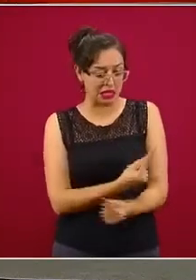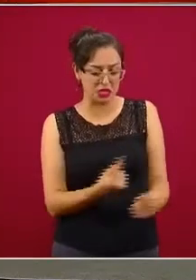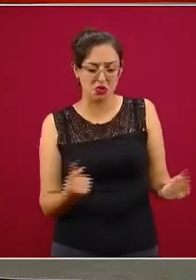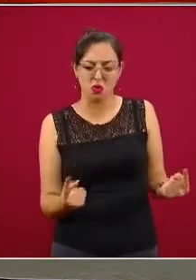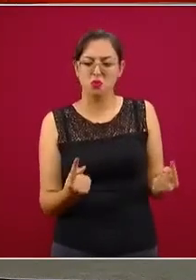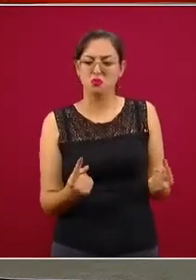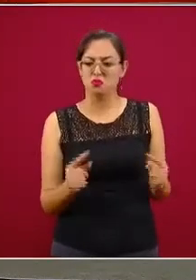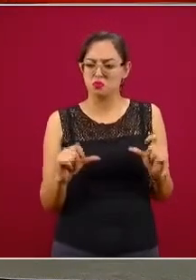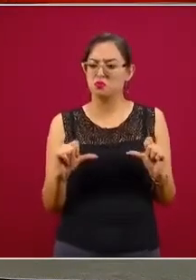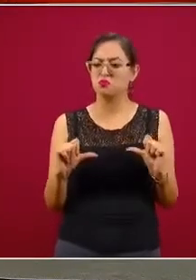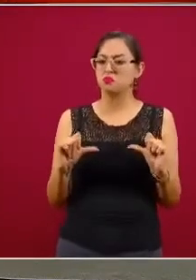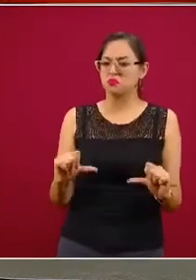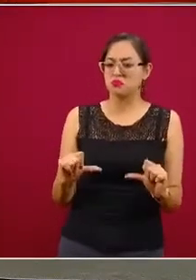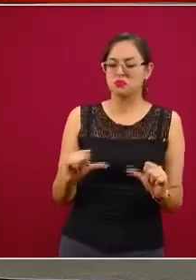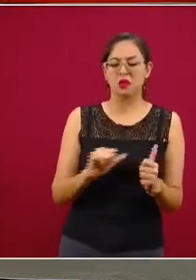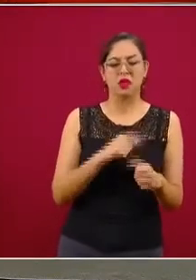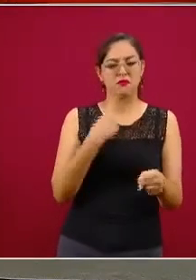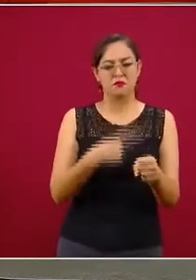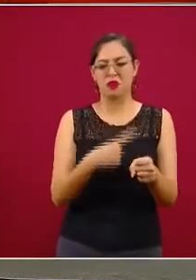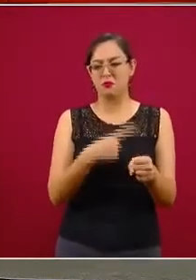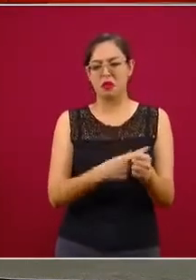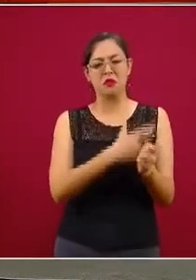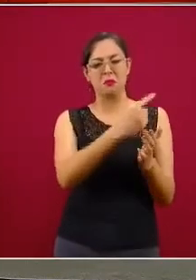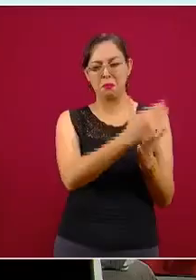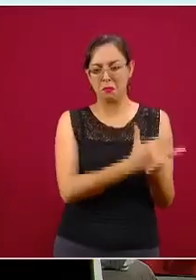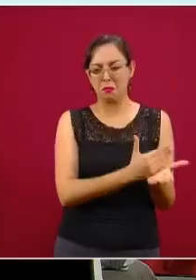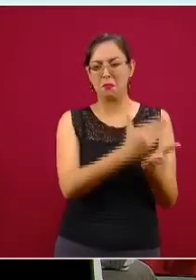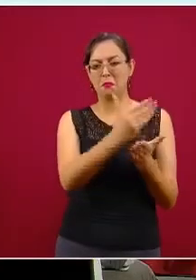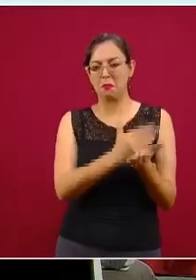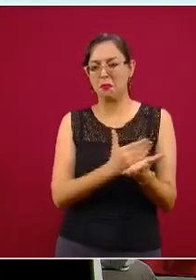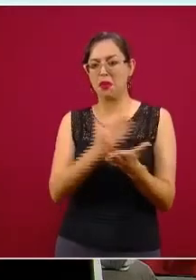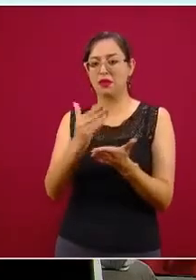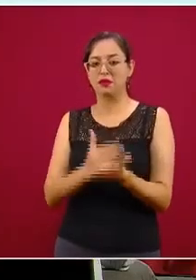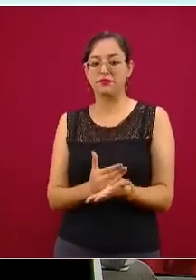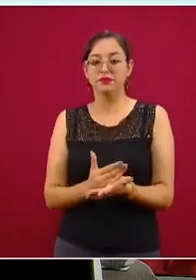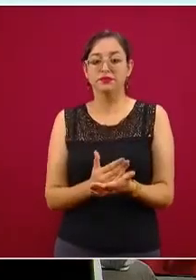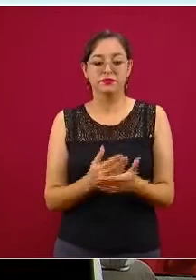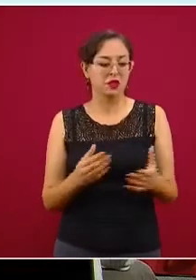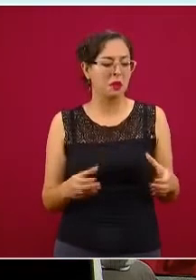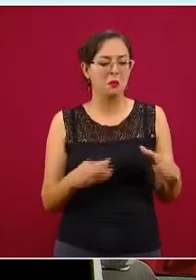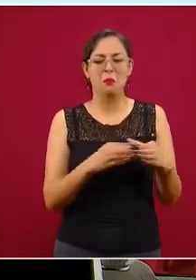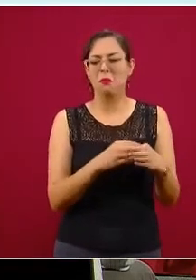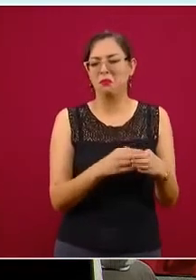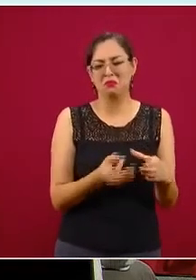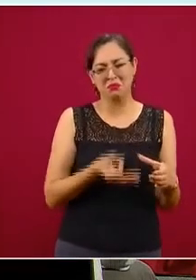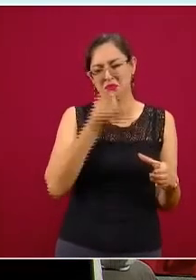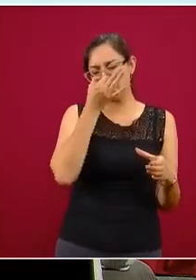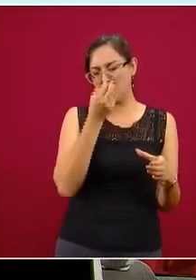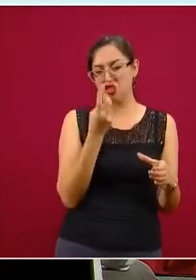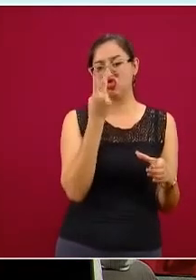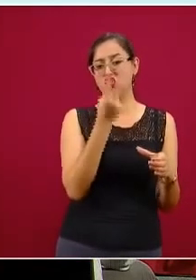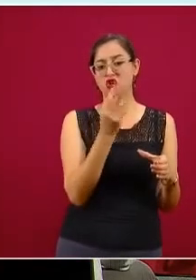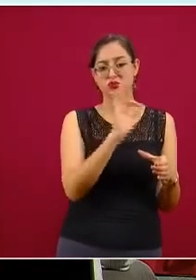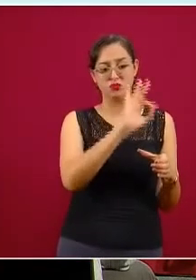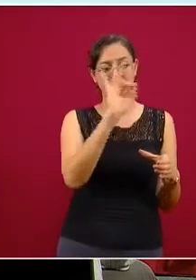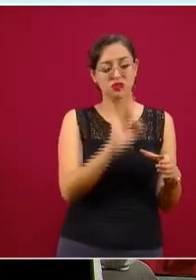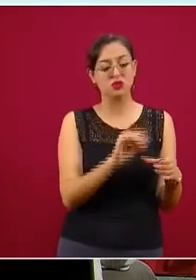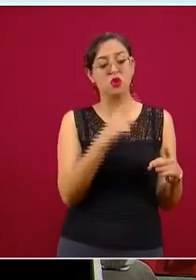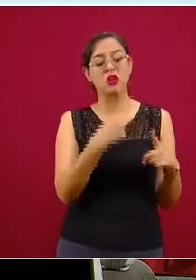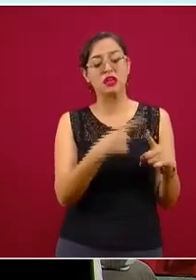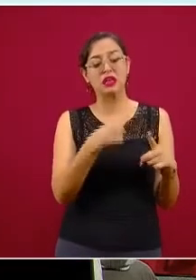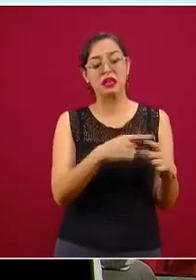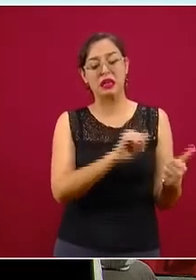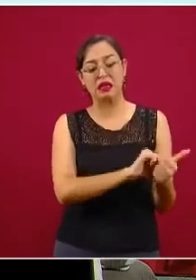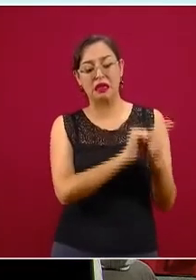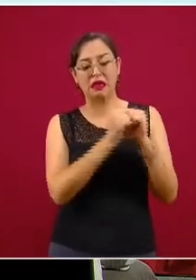pudiéramos saber quién va a ser de ese 2%, bueno, pues